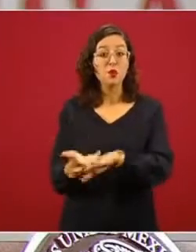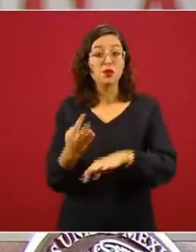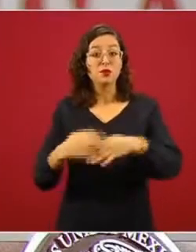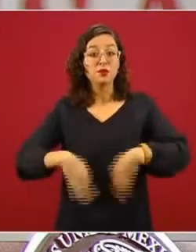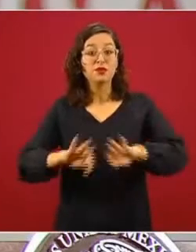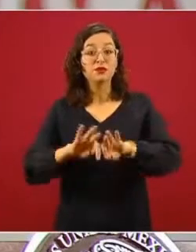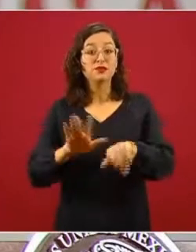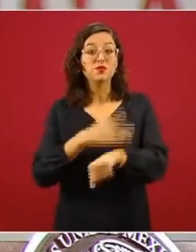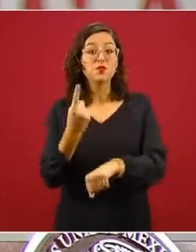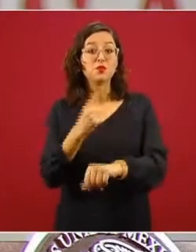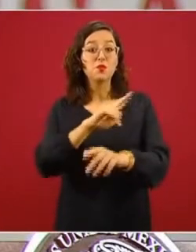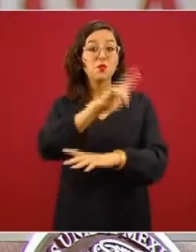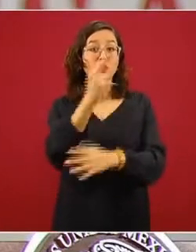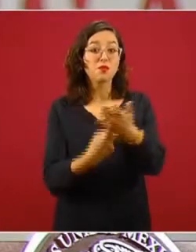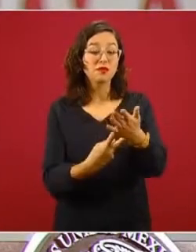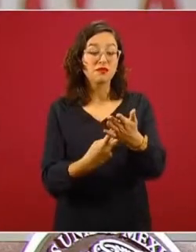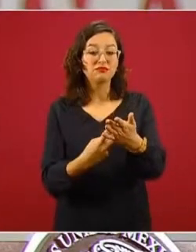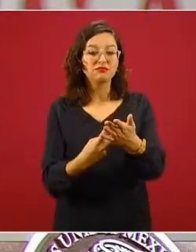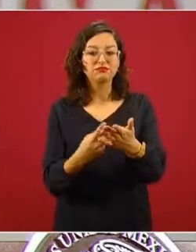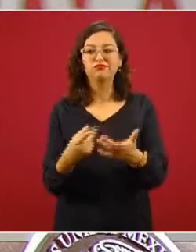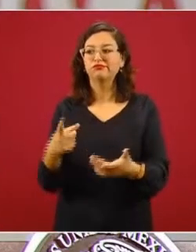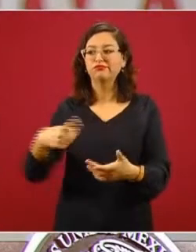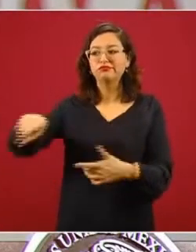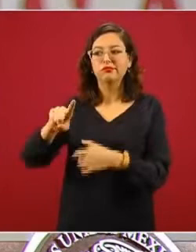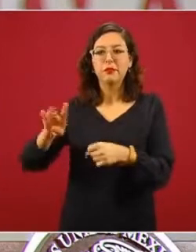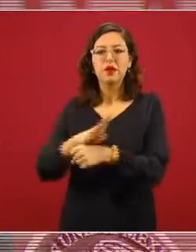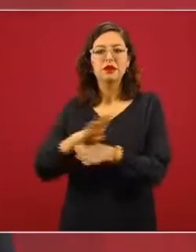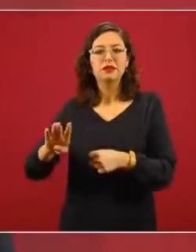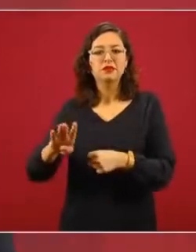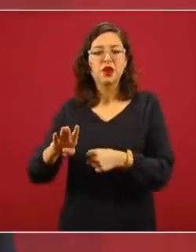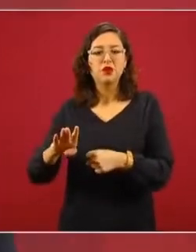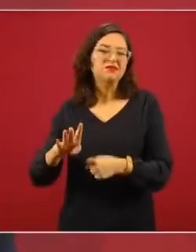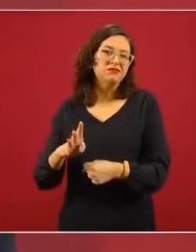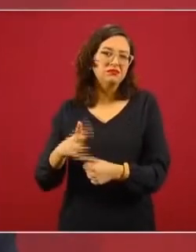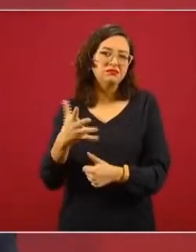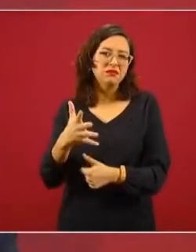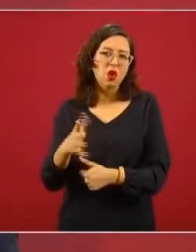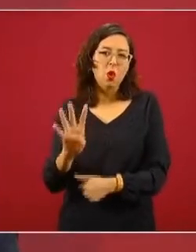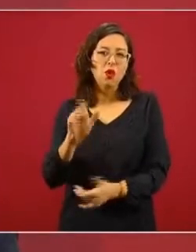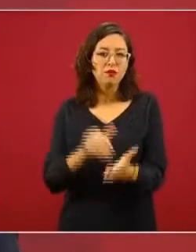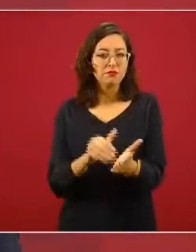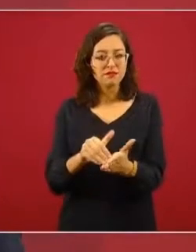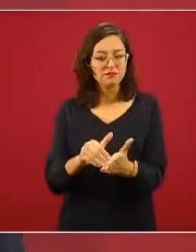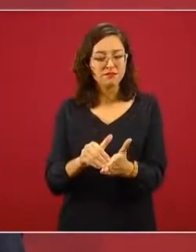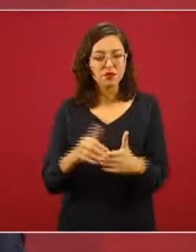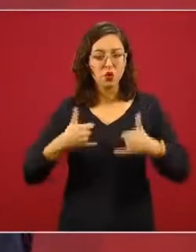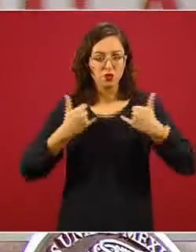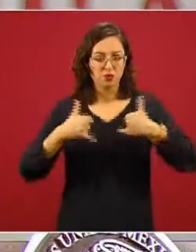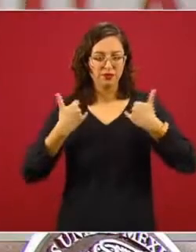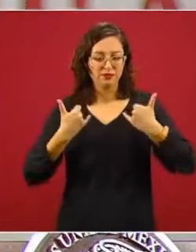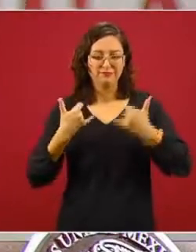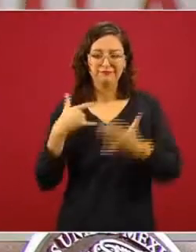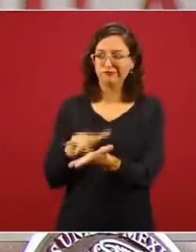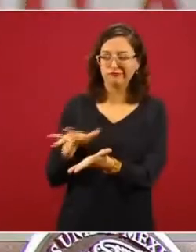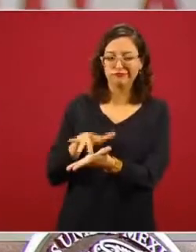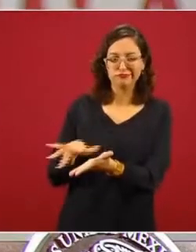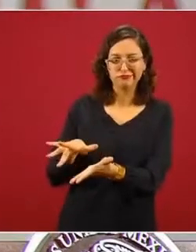de cuatro millones de jóvenes que reciben estos apoyos y había que ir